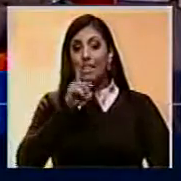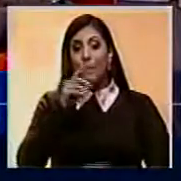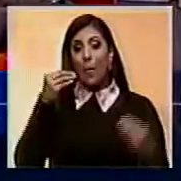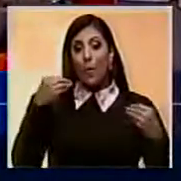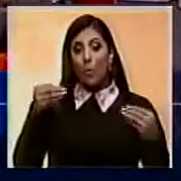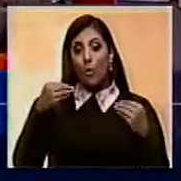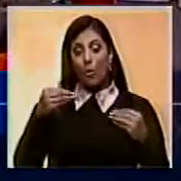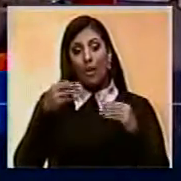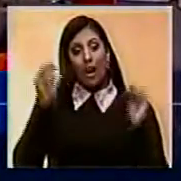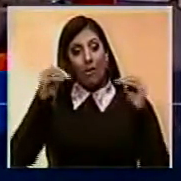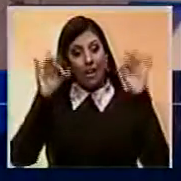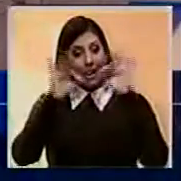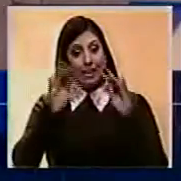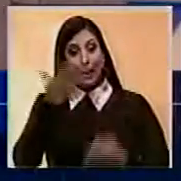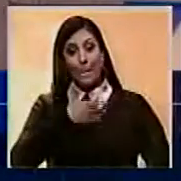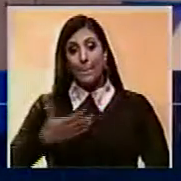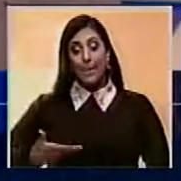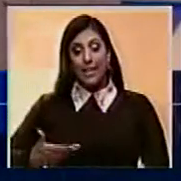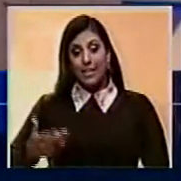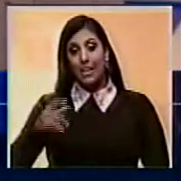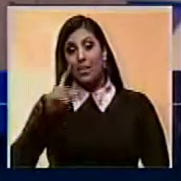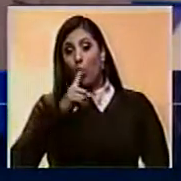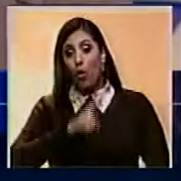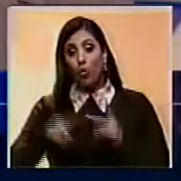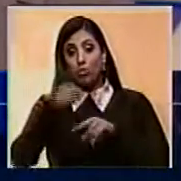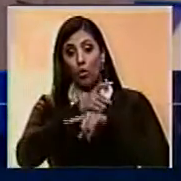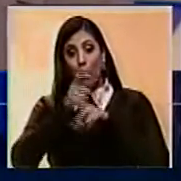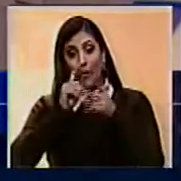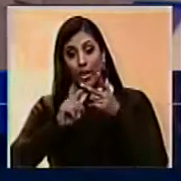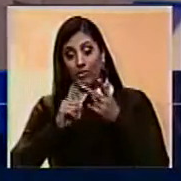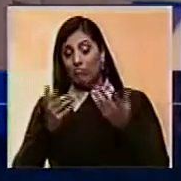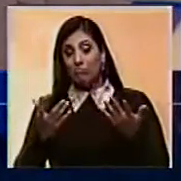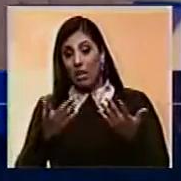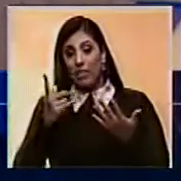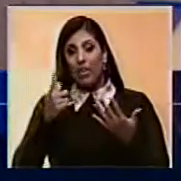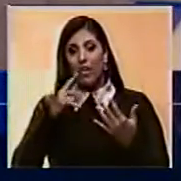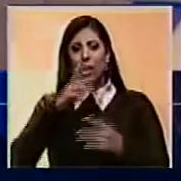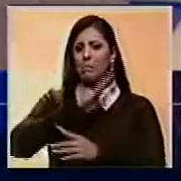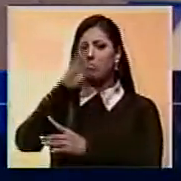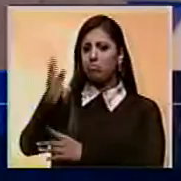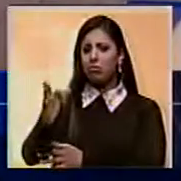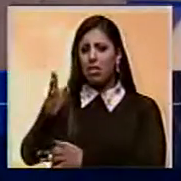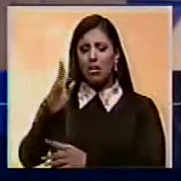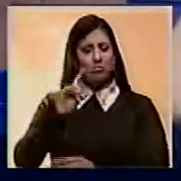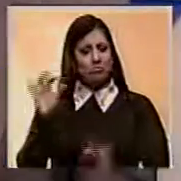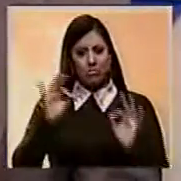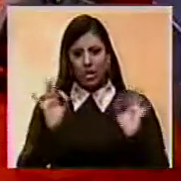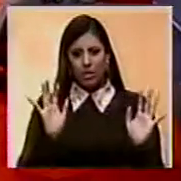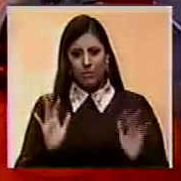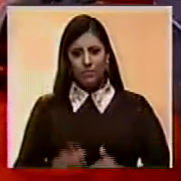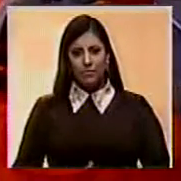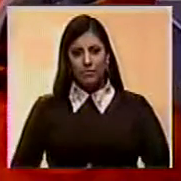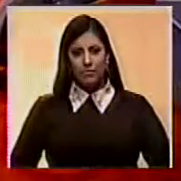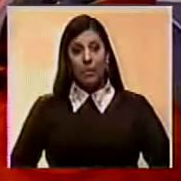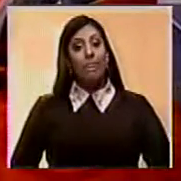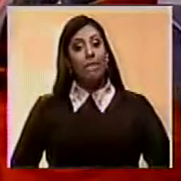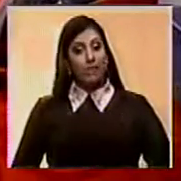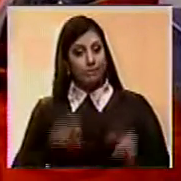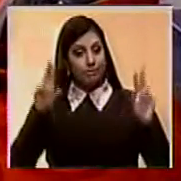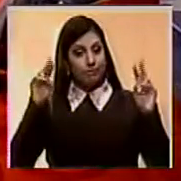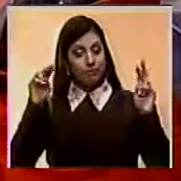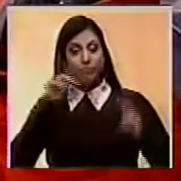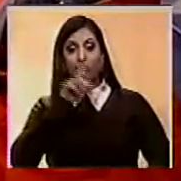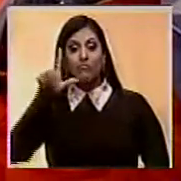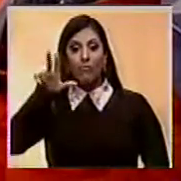públicamente su desacuerdo con el presidente de la república o con el gobierno haya sido condenado, juzgado en lo absoluto. Según Luis José